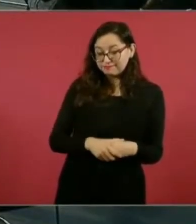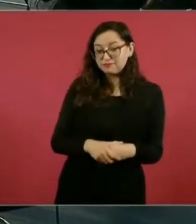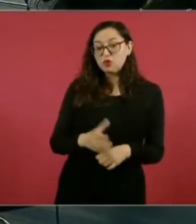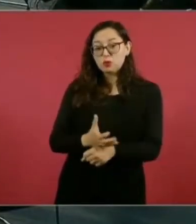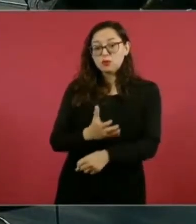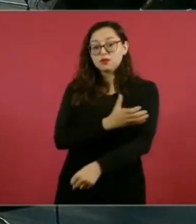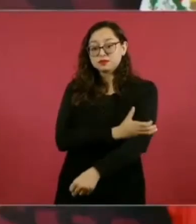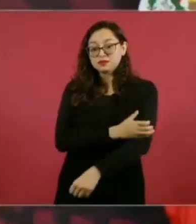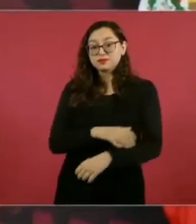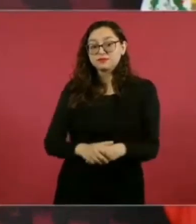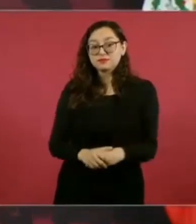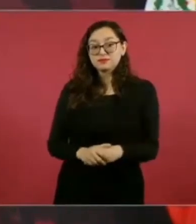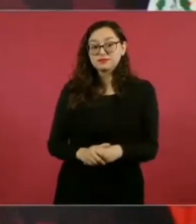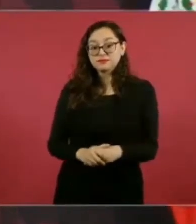estar con Claudia hoy.